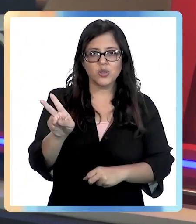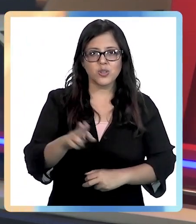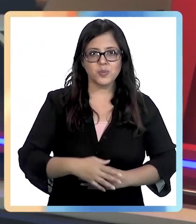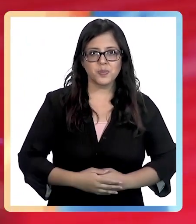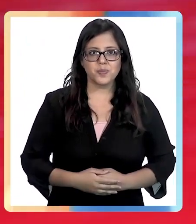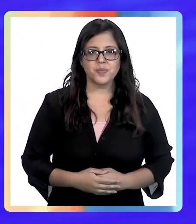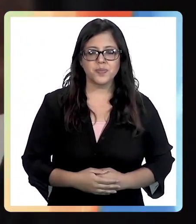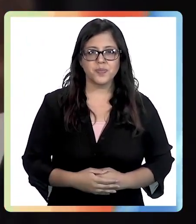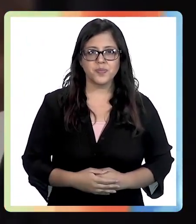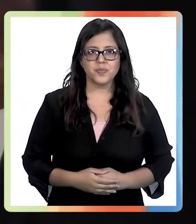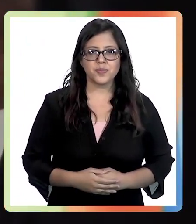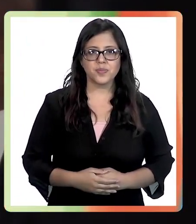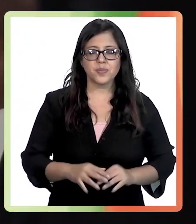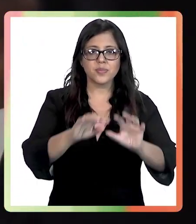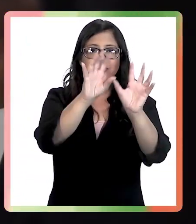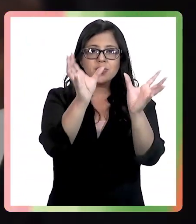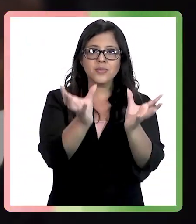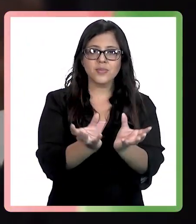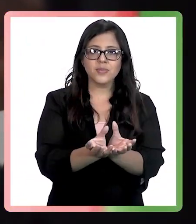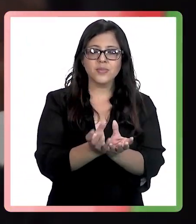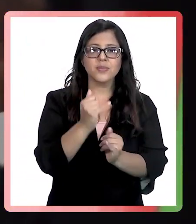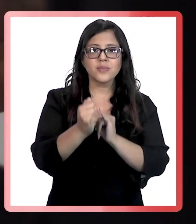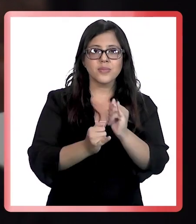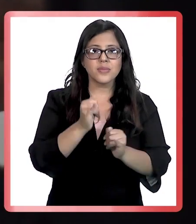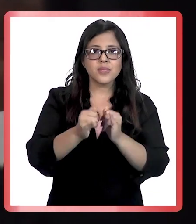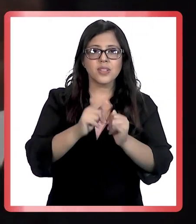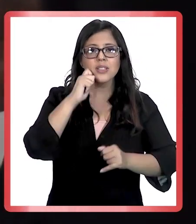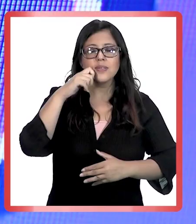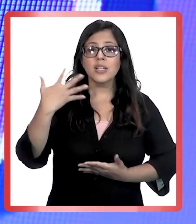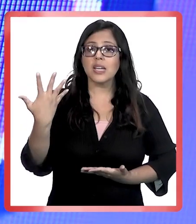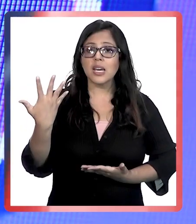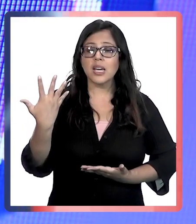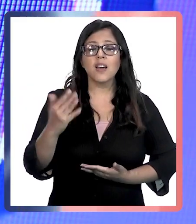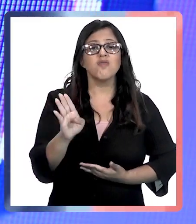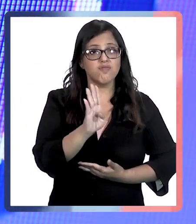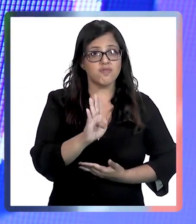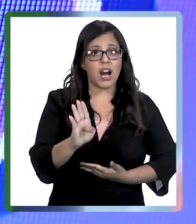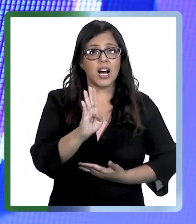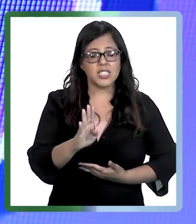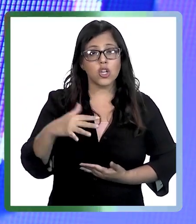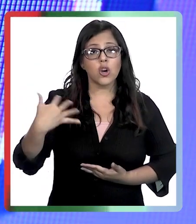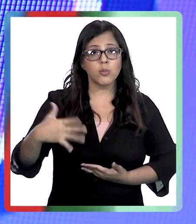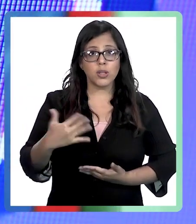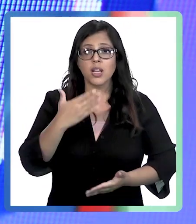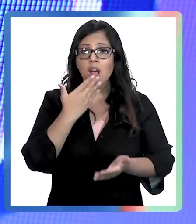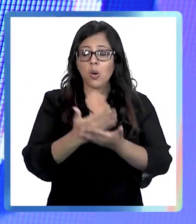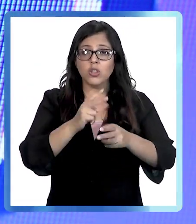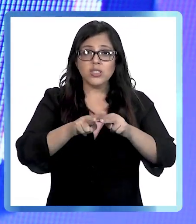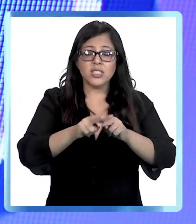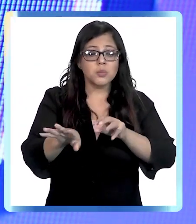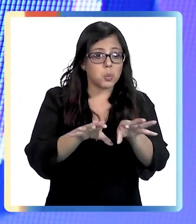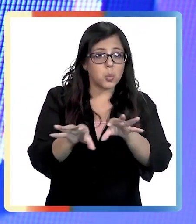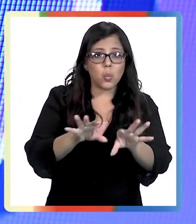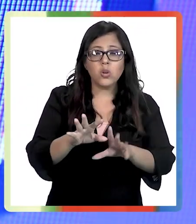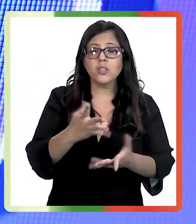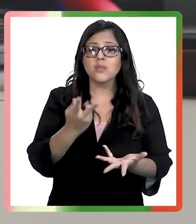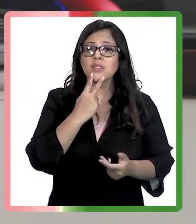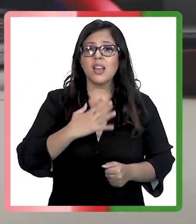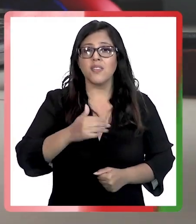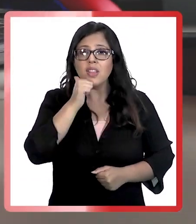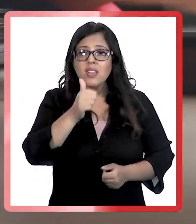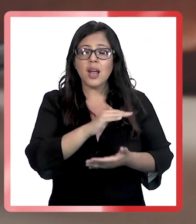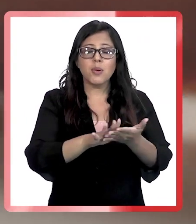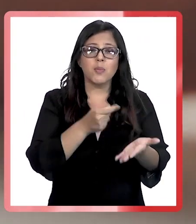su trabajo. En todo el mundo, Internet se ha vuelto una herramienta básica a la hora de realizar tareas del día a día,